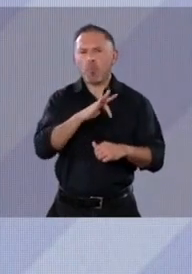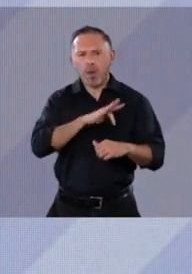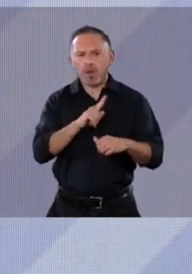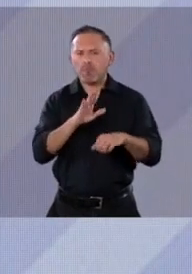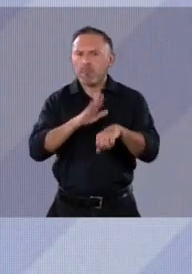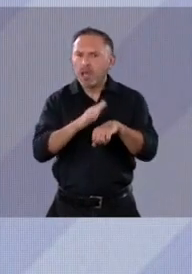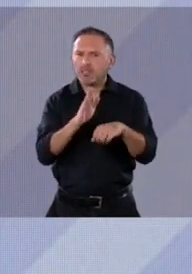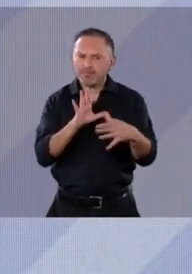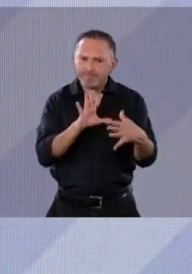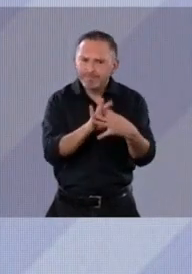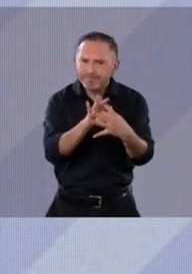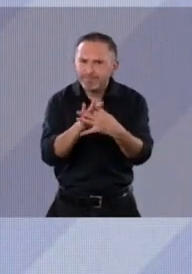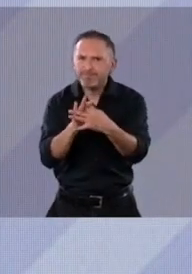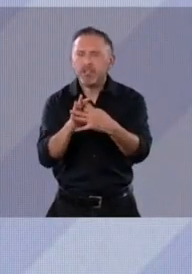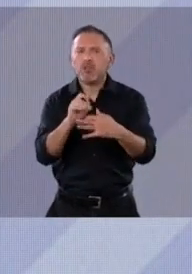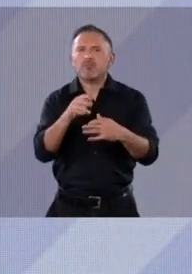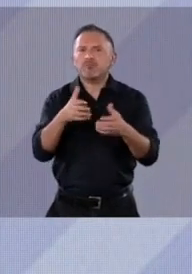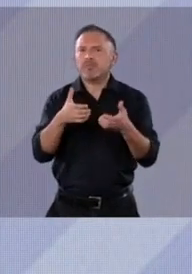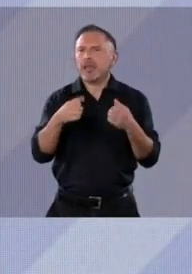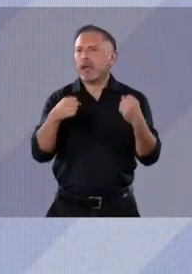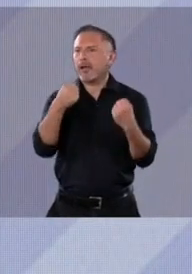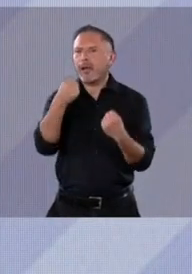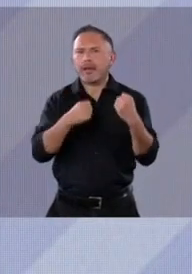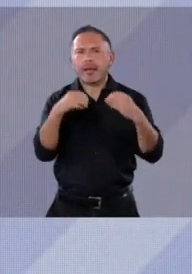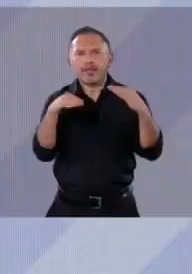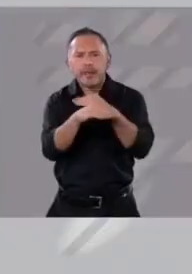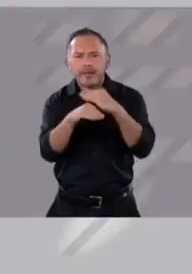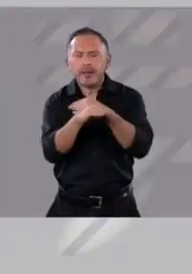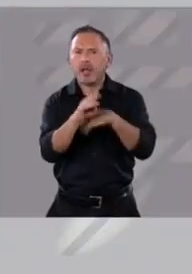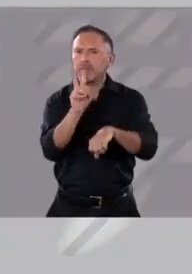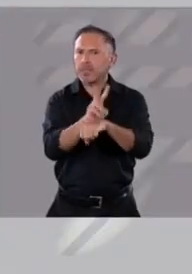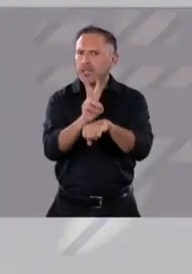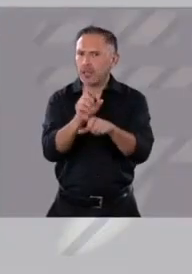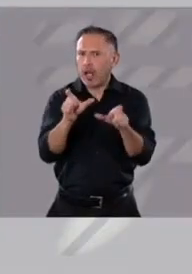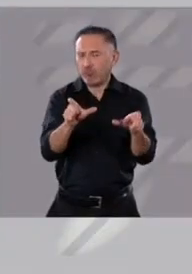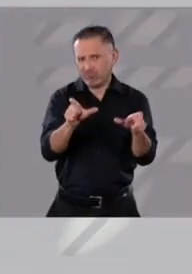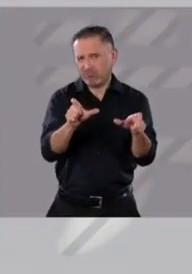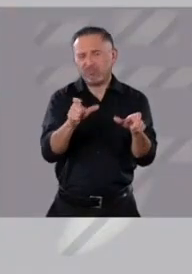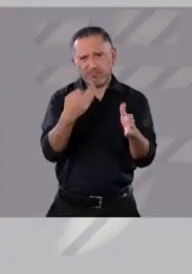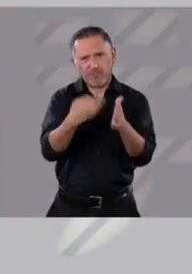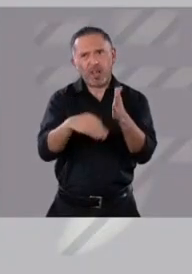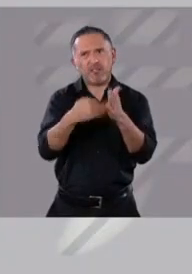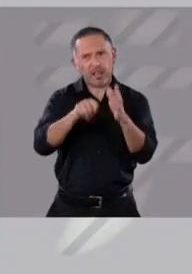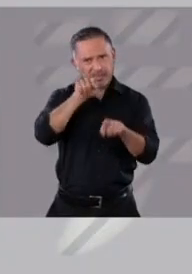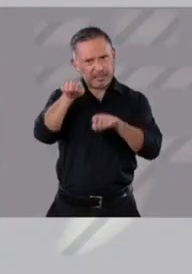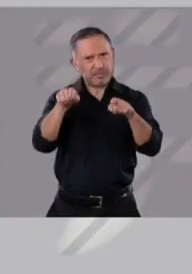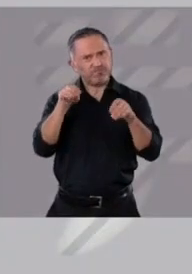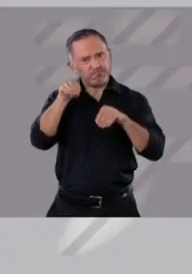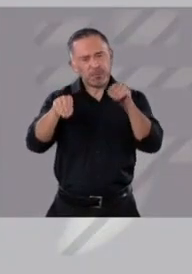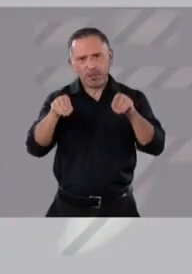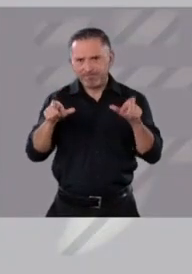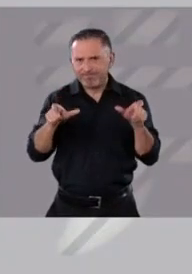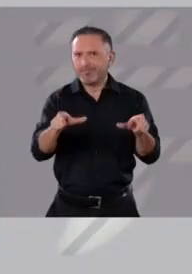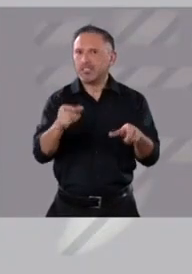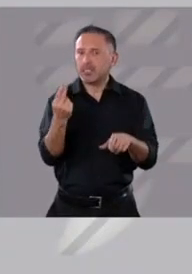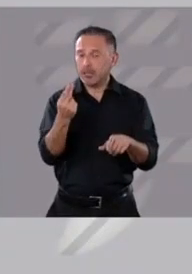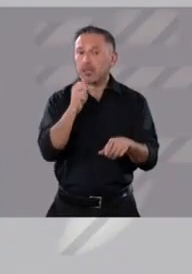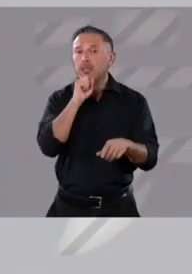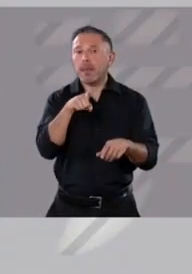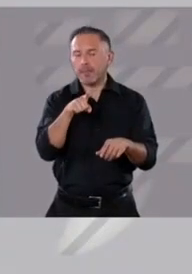y de vigilancia en las carreteras que hace mucha falta y también vamos a fortalecer que sean primeros respondientes.